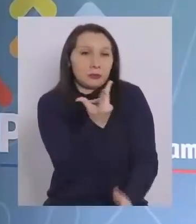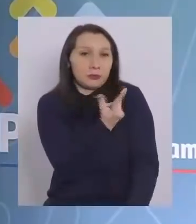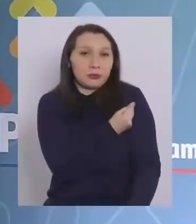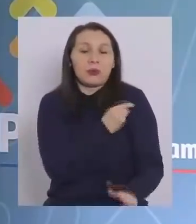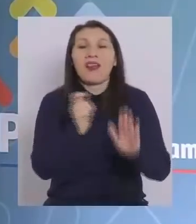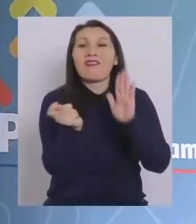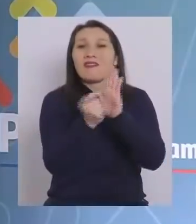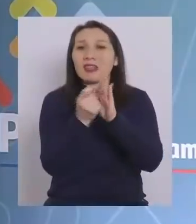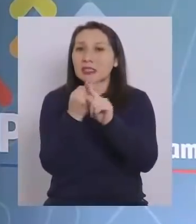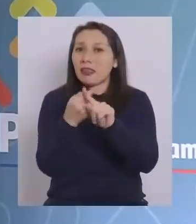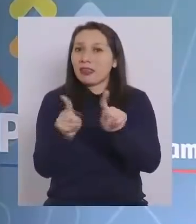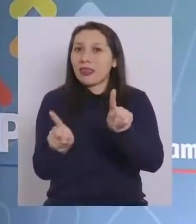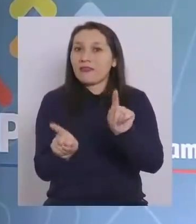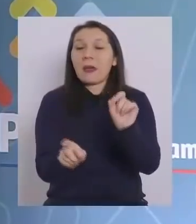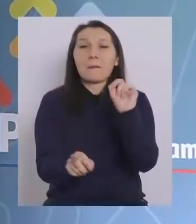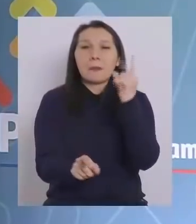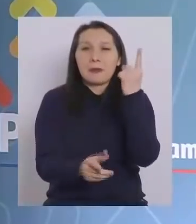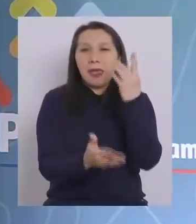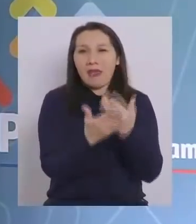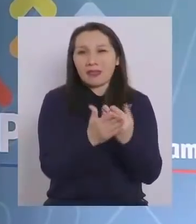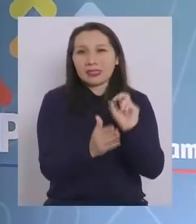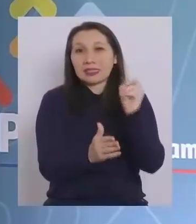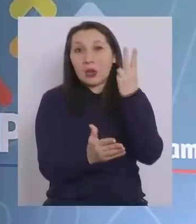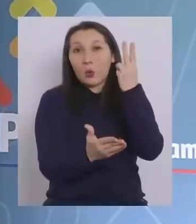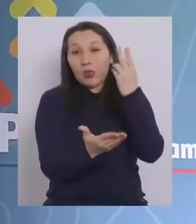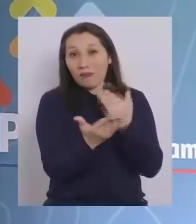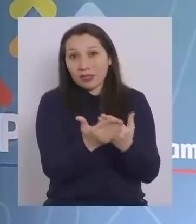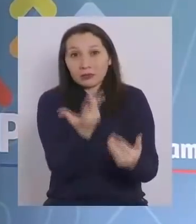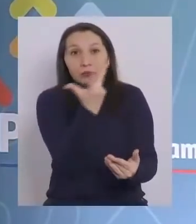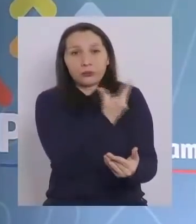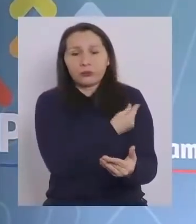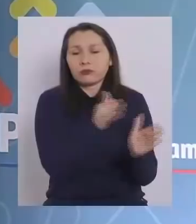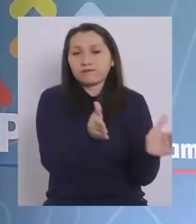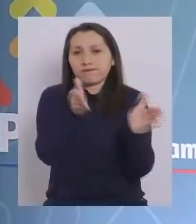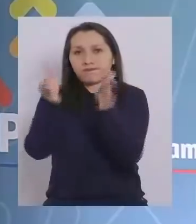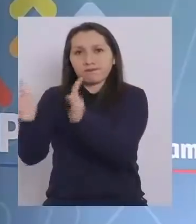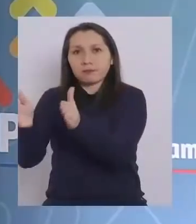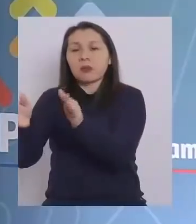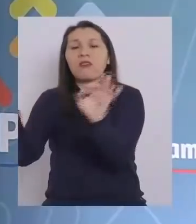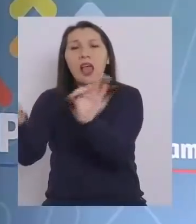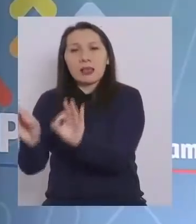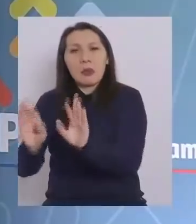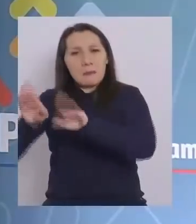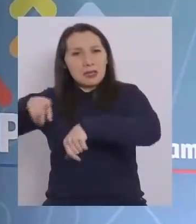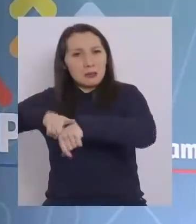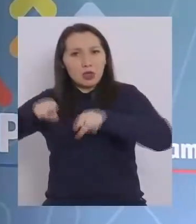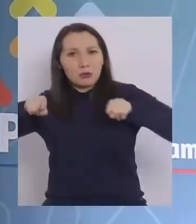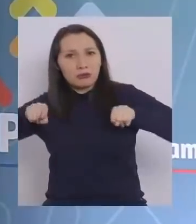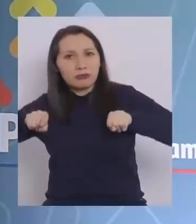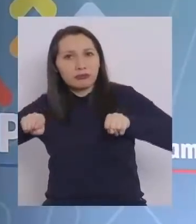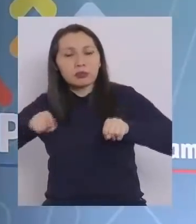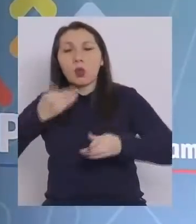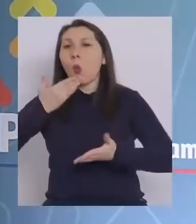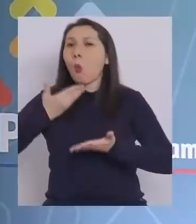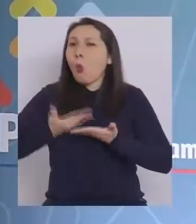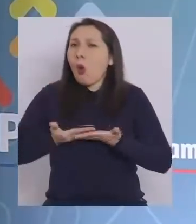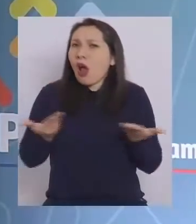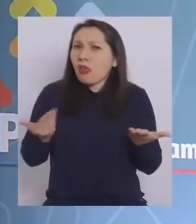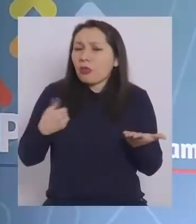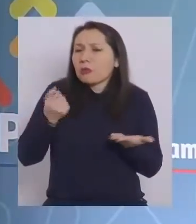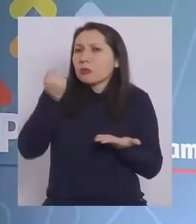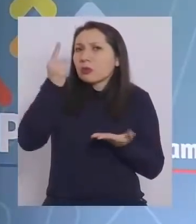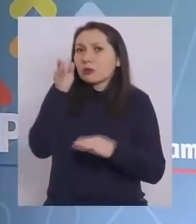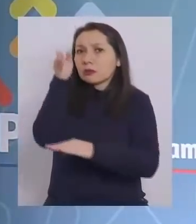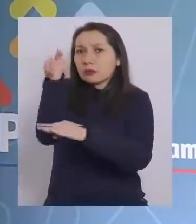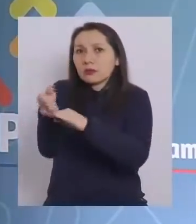calendario distinto al de la primera y segunda dosis, el cual se explicará de forma paralela. Para saber cuándo se deben ir a vacunar